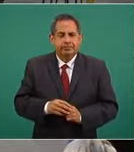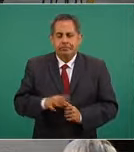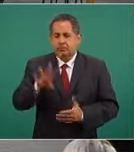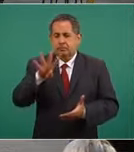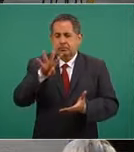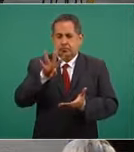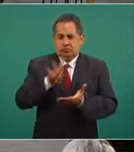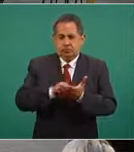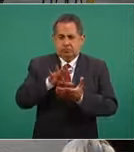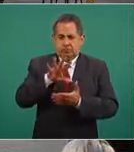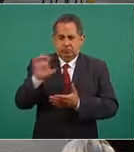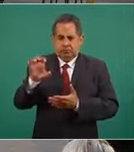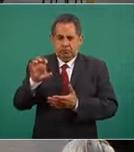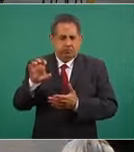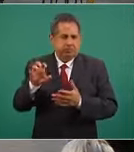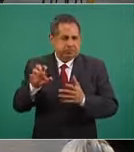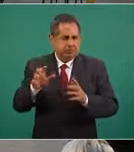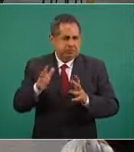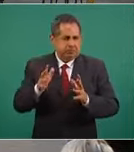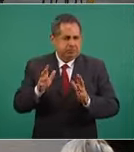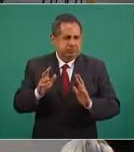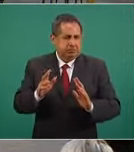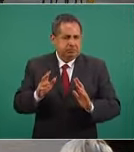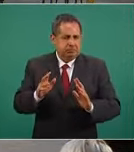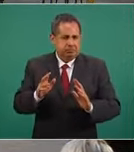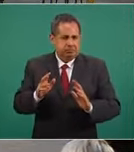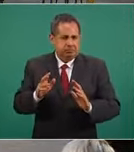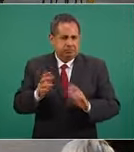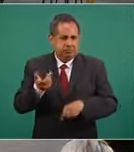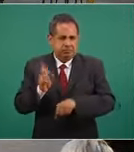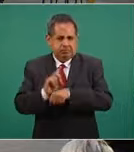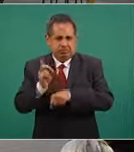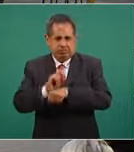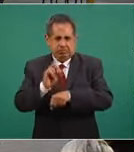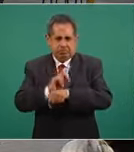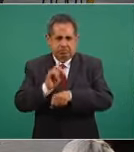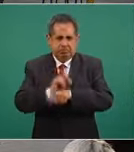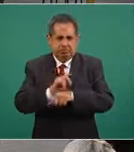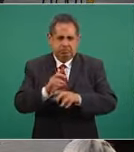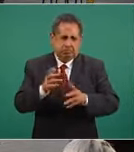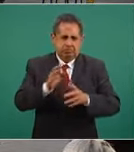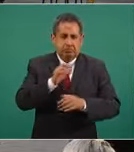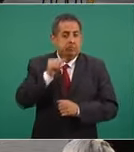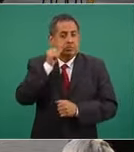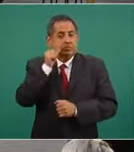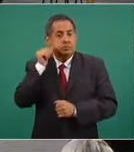.500 aplicaciones diarias. Y ayer